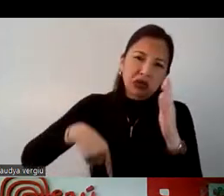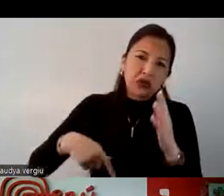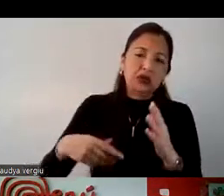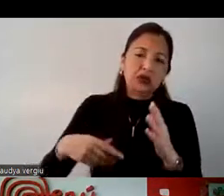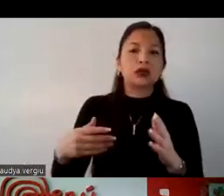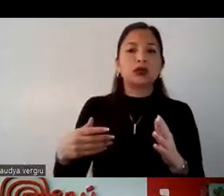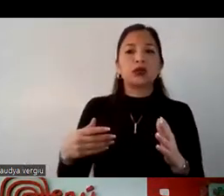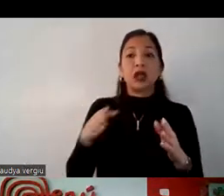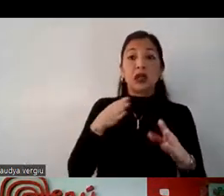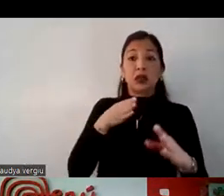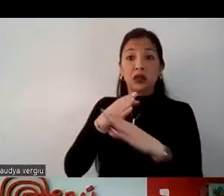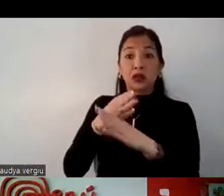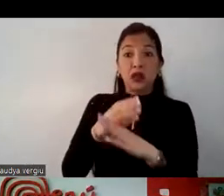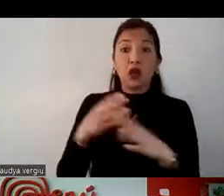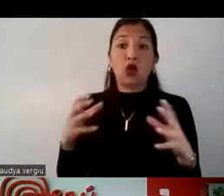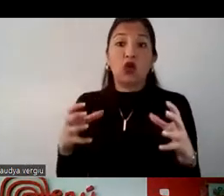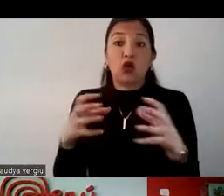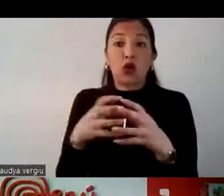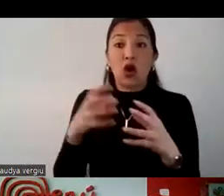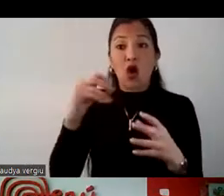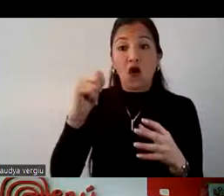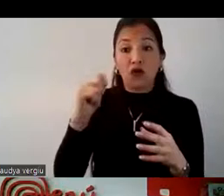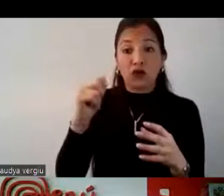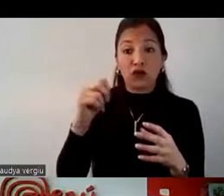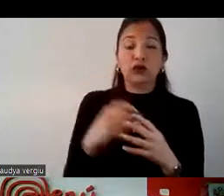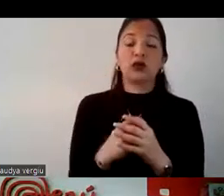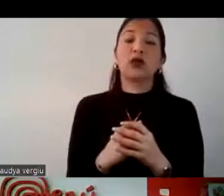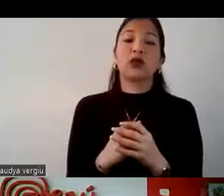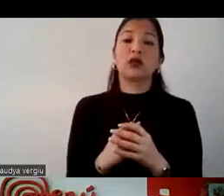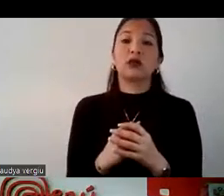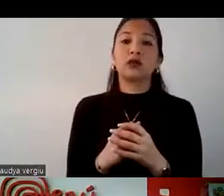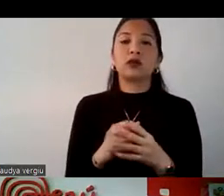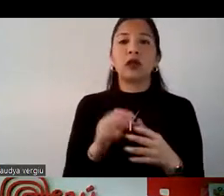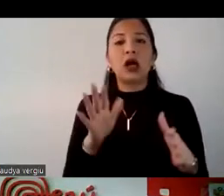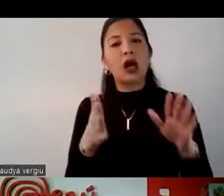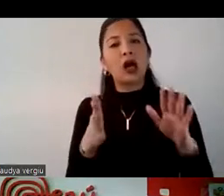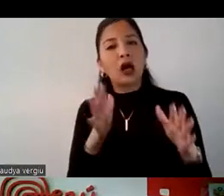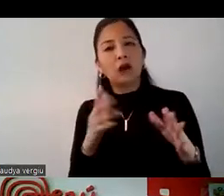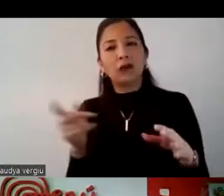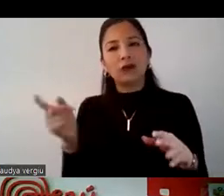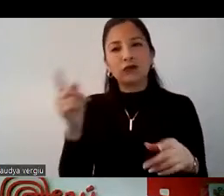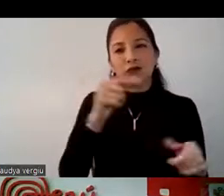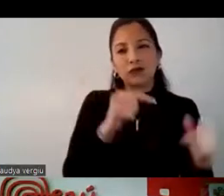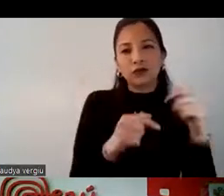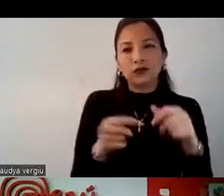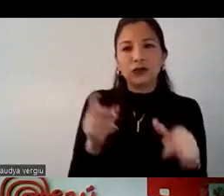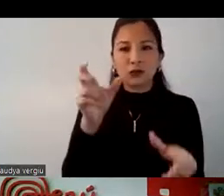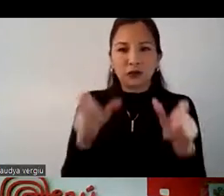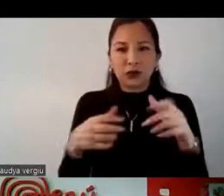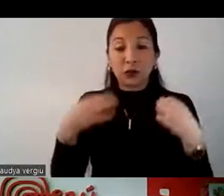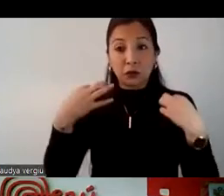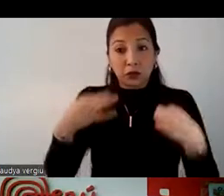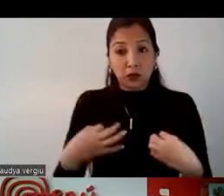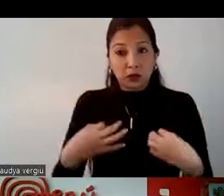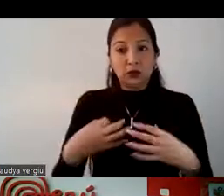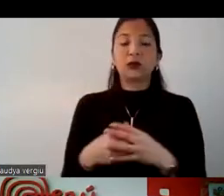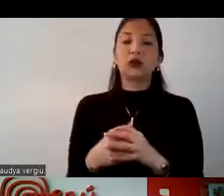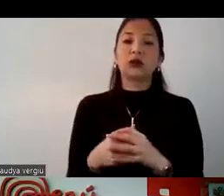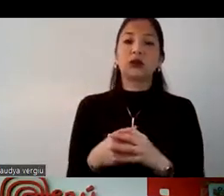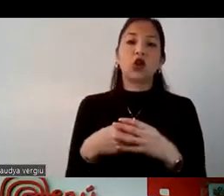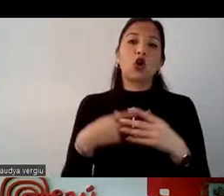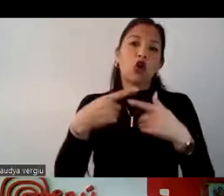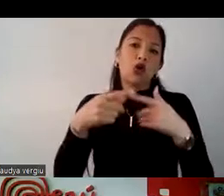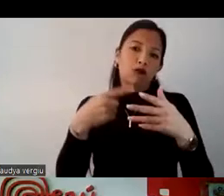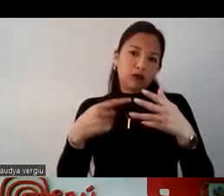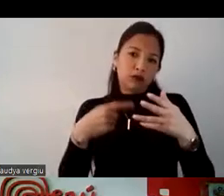directamente aquí en la oficina comercial del Perú en Ecuador, algunos visitantes vienen presencialmente, los que se encuentran en Quito y otros desde los